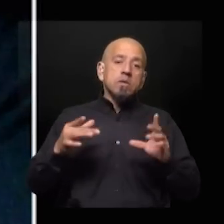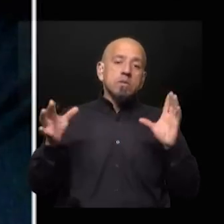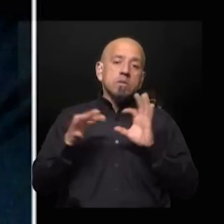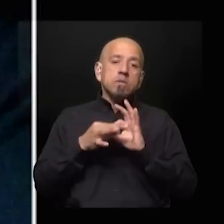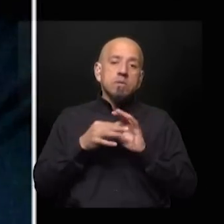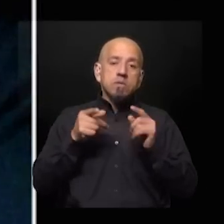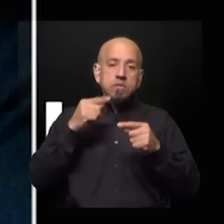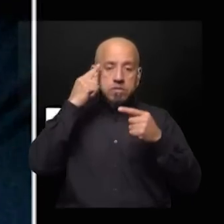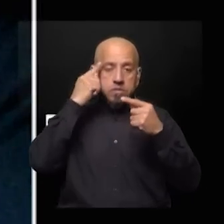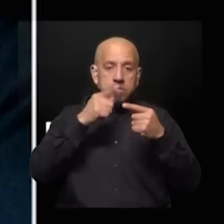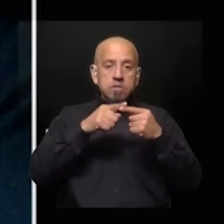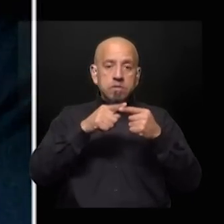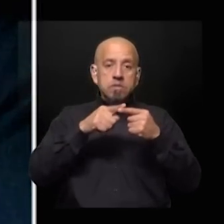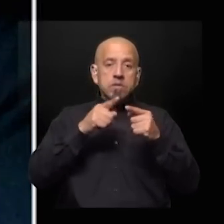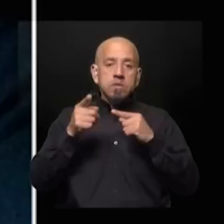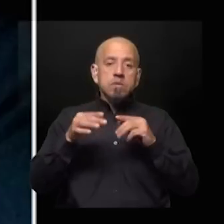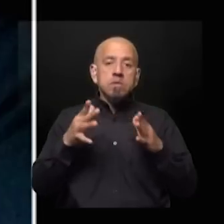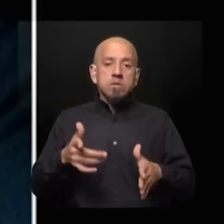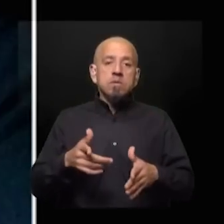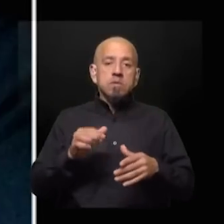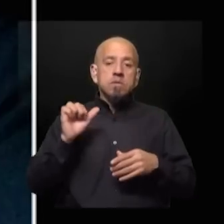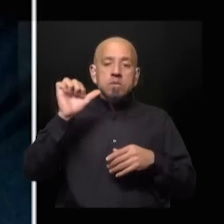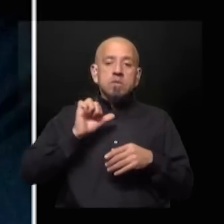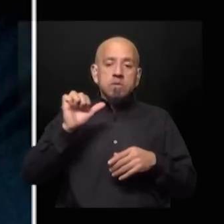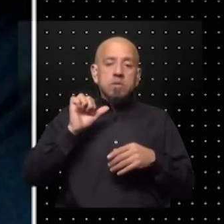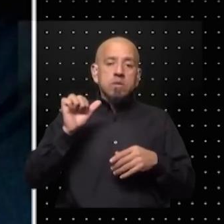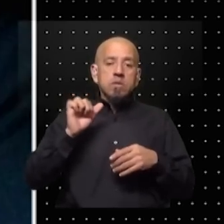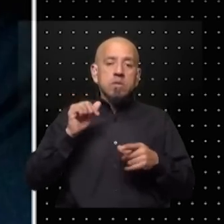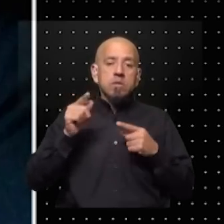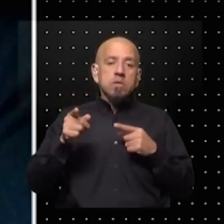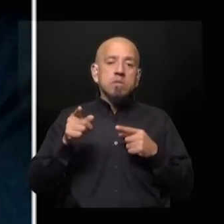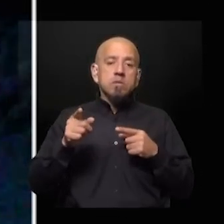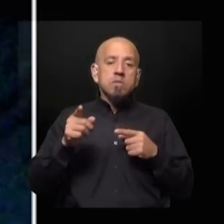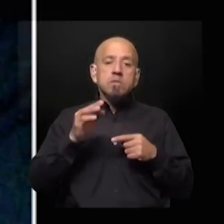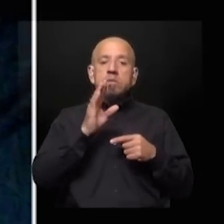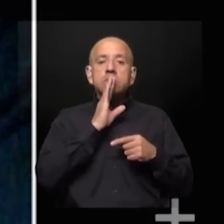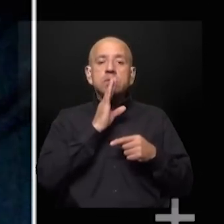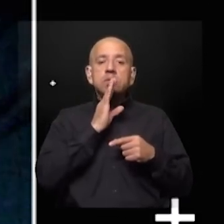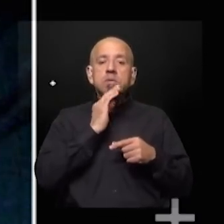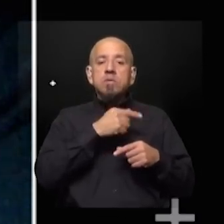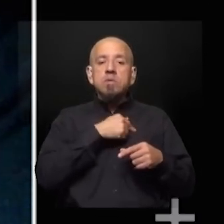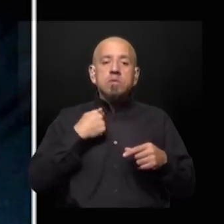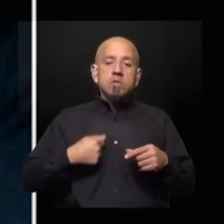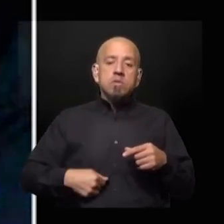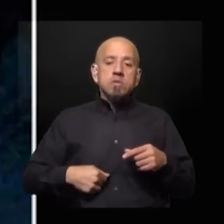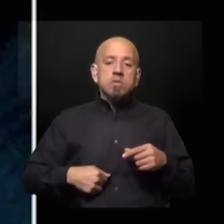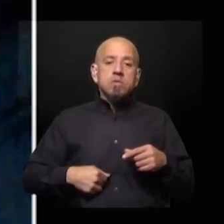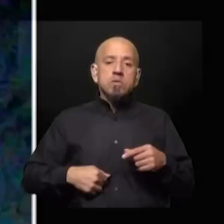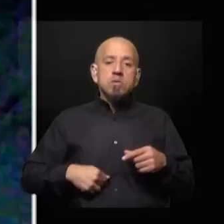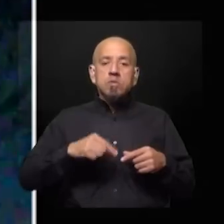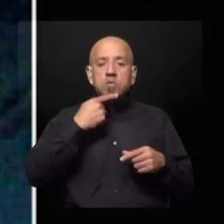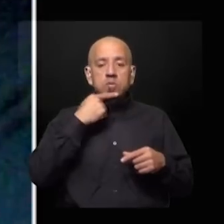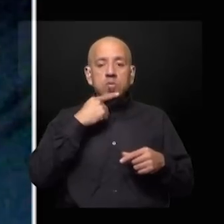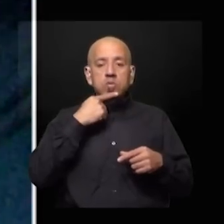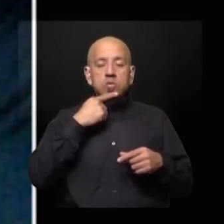objetivo a la rivalidad sistémica entre Occidente y digamos liderado por Estados Unidos y China con Rusia como un